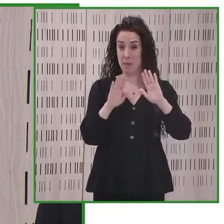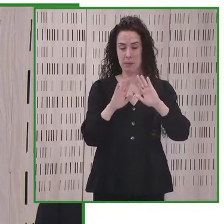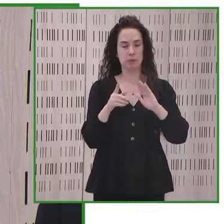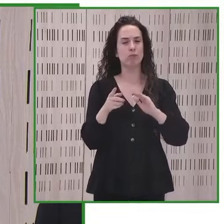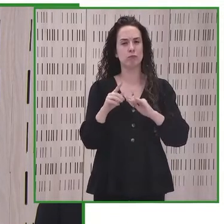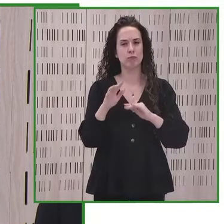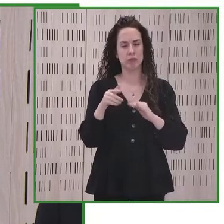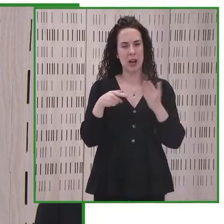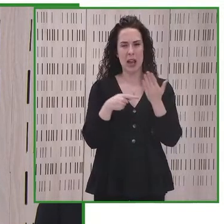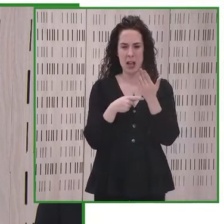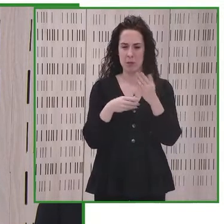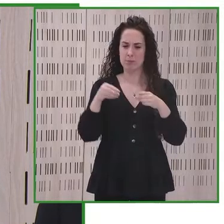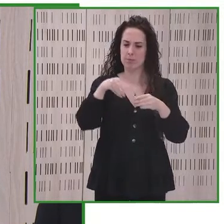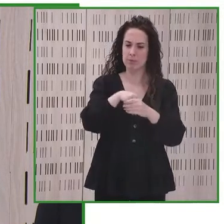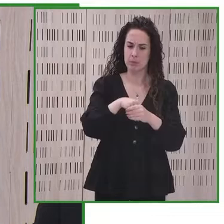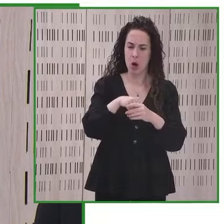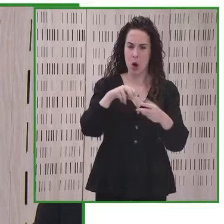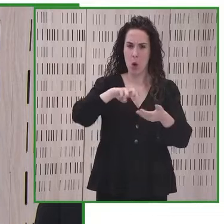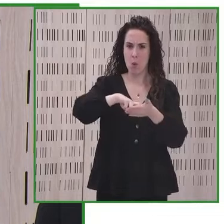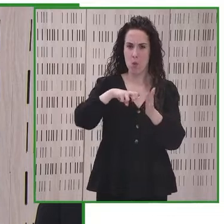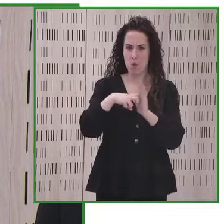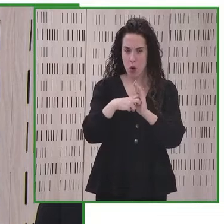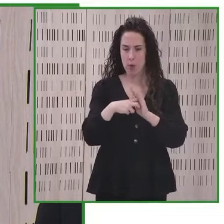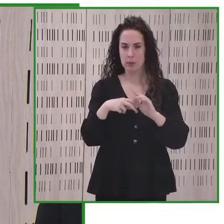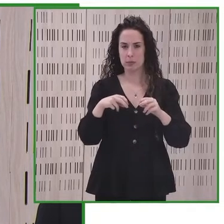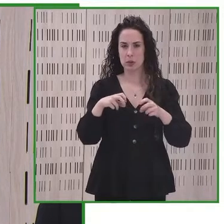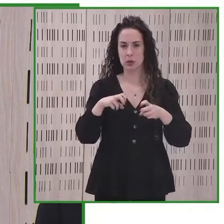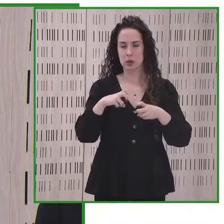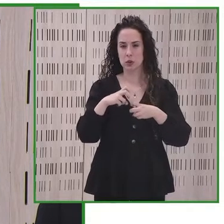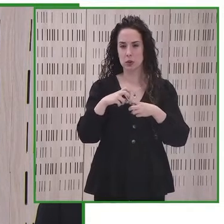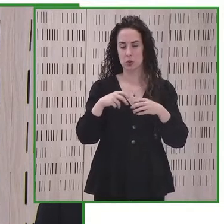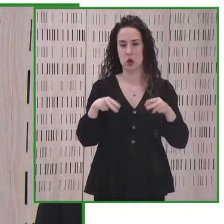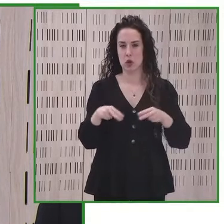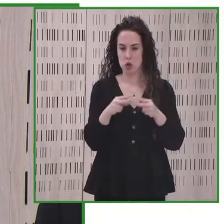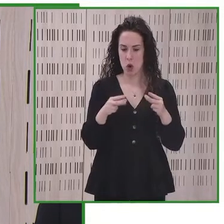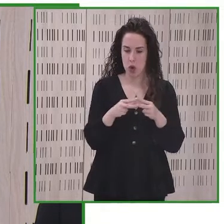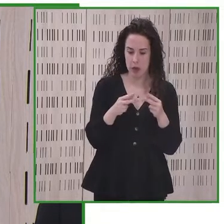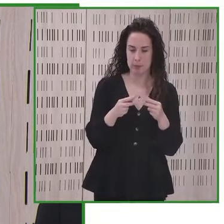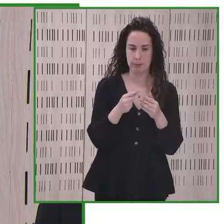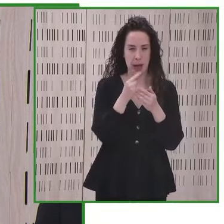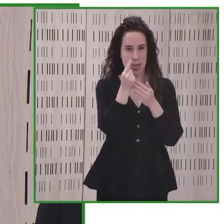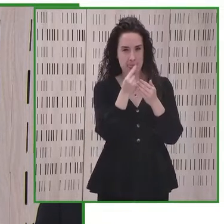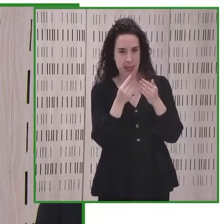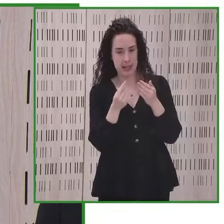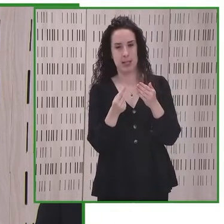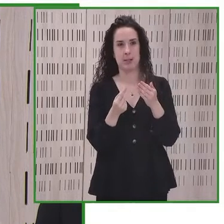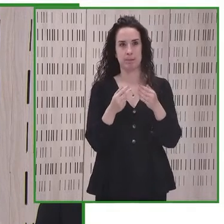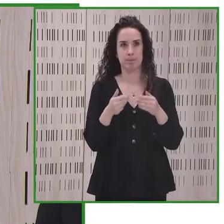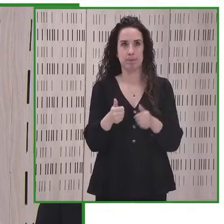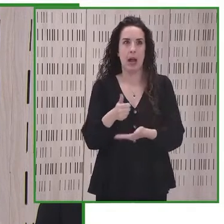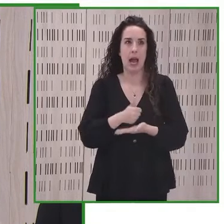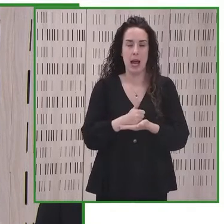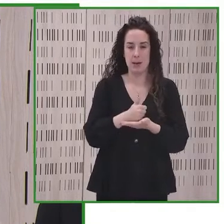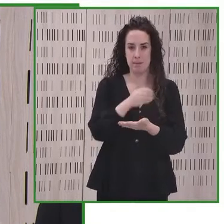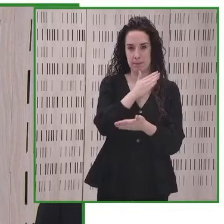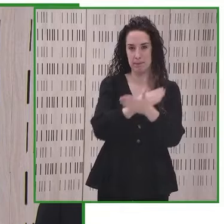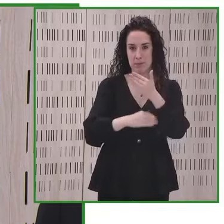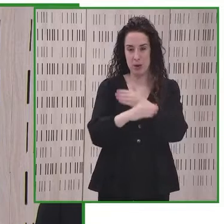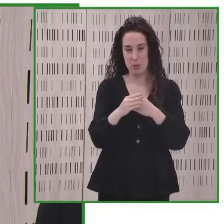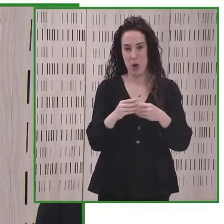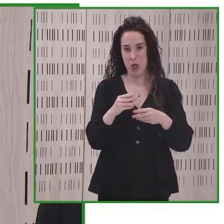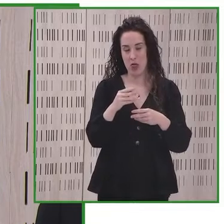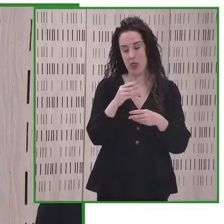implicaciones sociales, sin advertir que su diseño y sus usos pueden favorecer, por ejemplo, la inclusión de las personas con discapacidad,